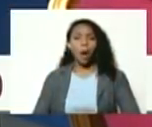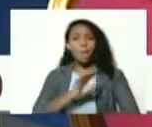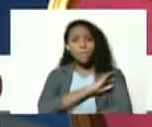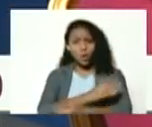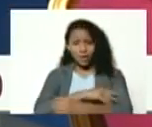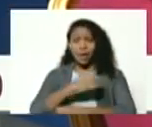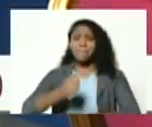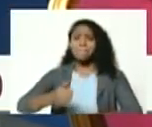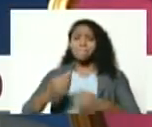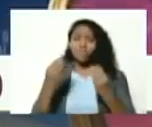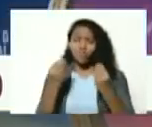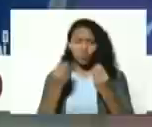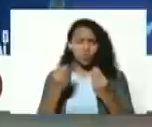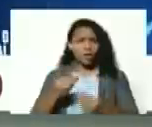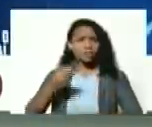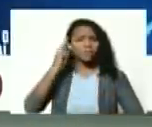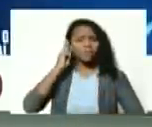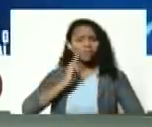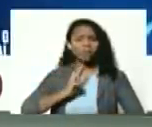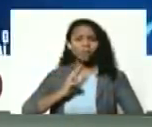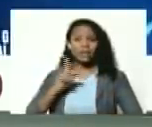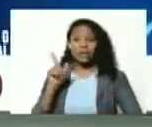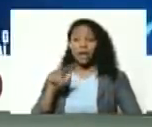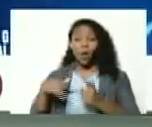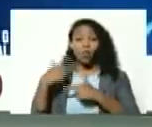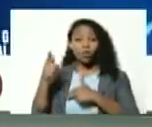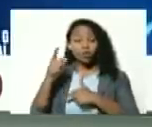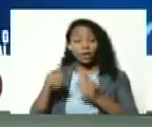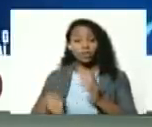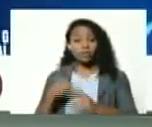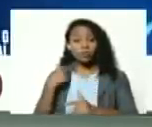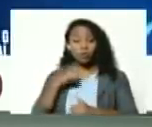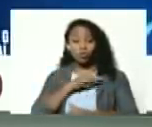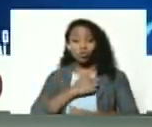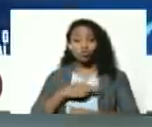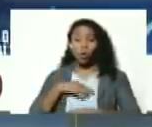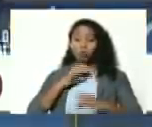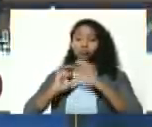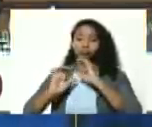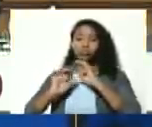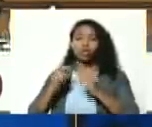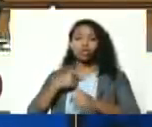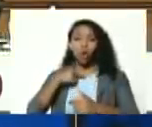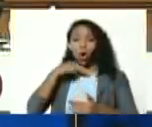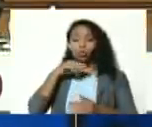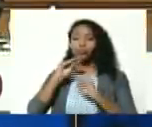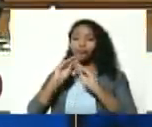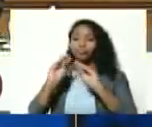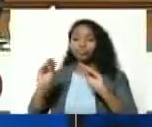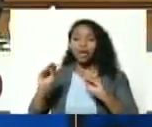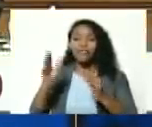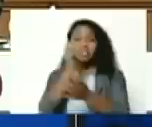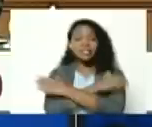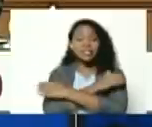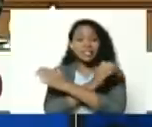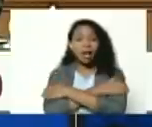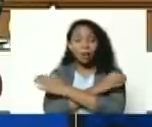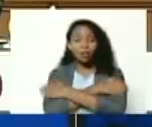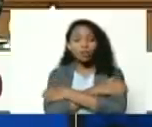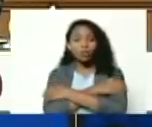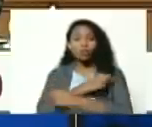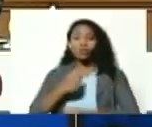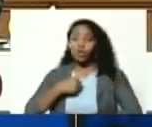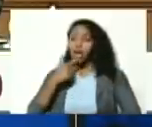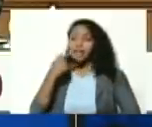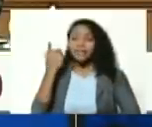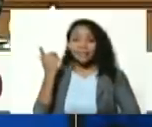bolivariano y la otra vez que conversábamos cuando lo llamé para felicitarlo yo